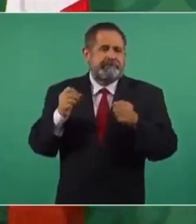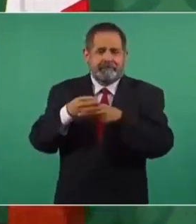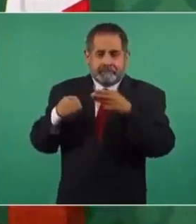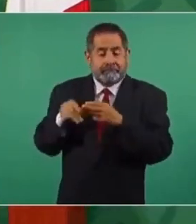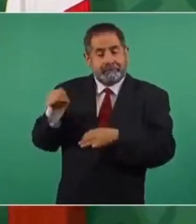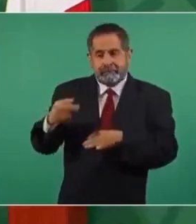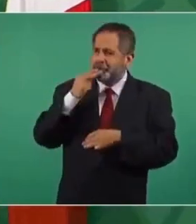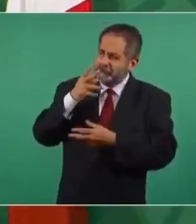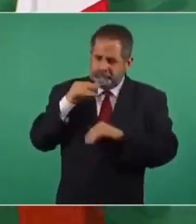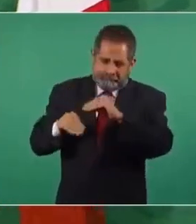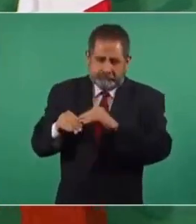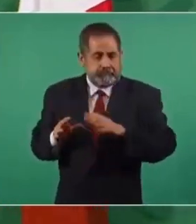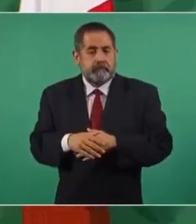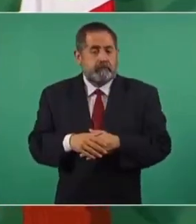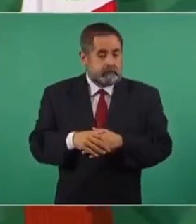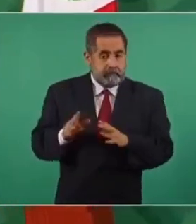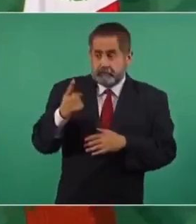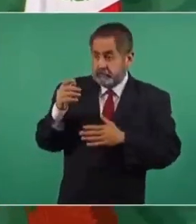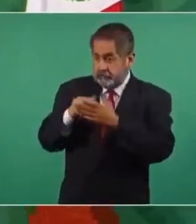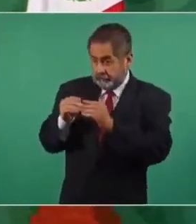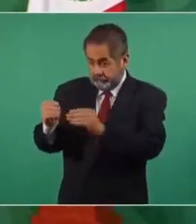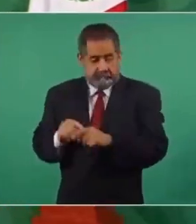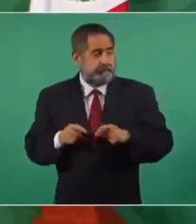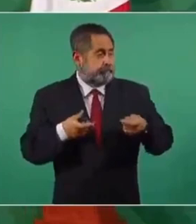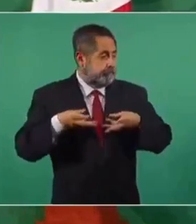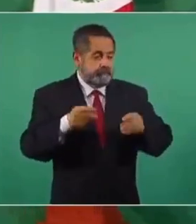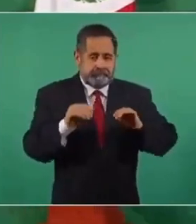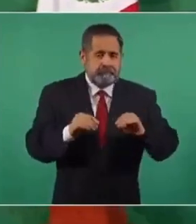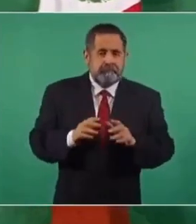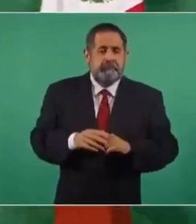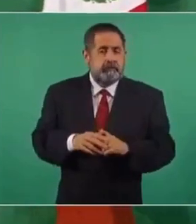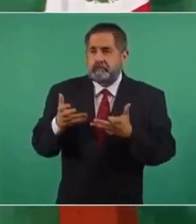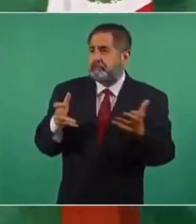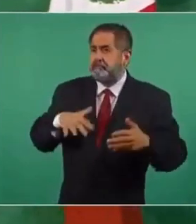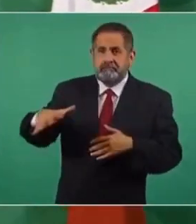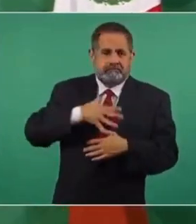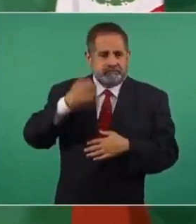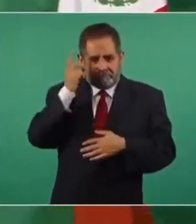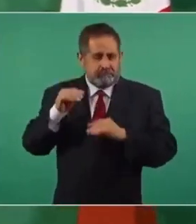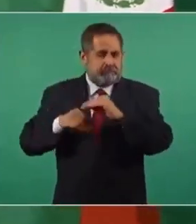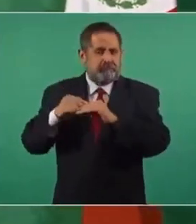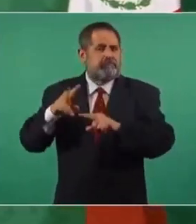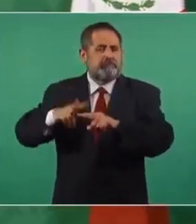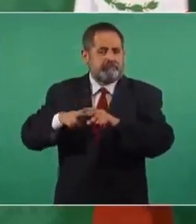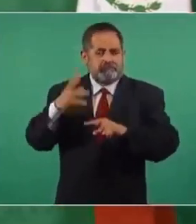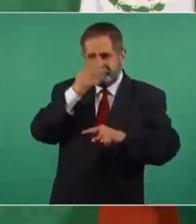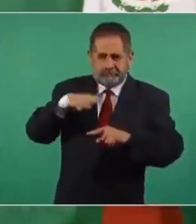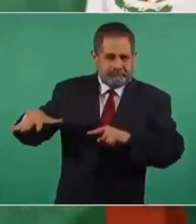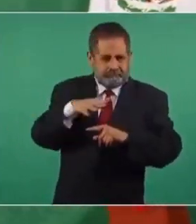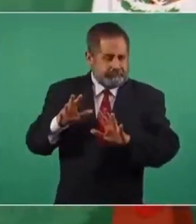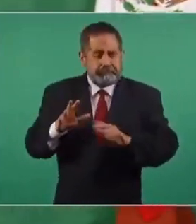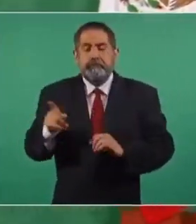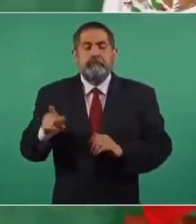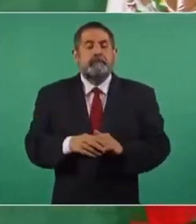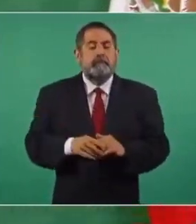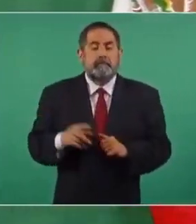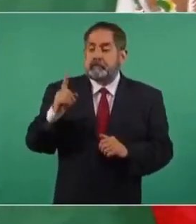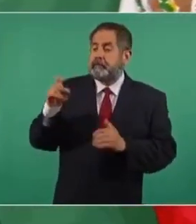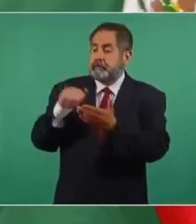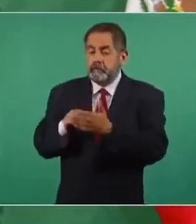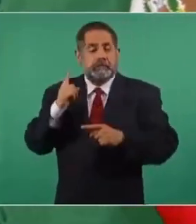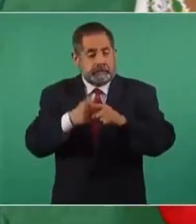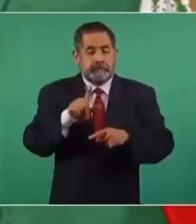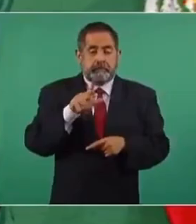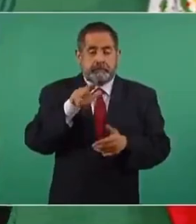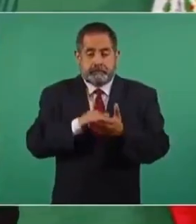lo estamos reutilizando. Aún con los 100 mil así, que nos queda todo el terreno y que va a ser un parque ecológico. Son 100 mil más